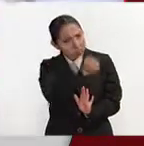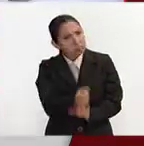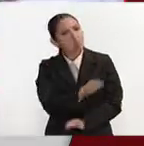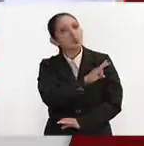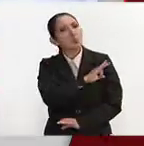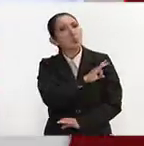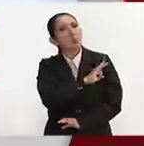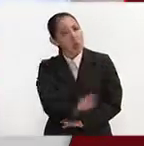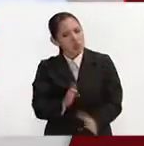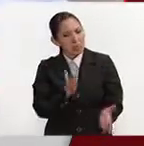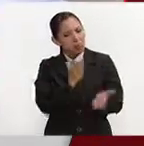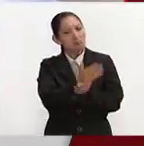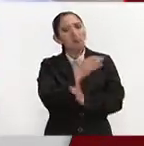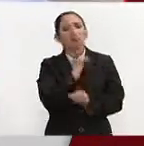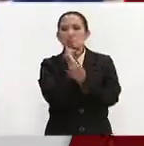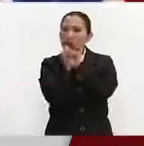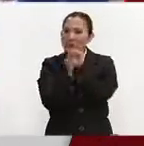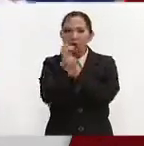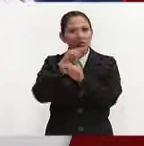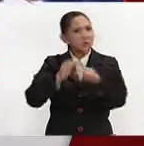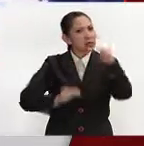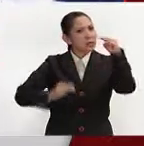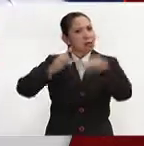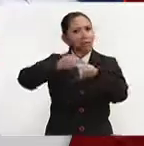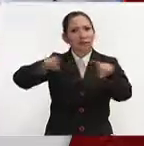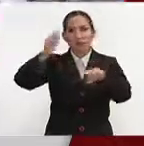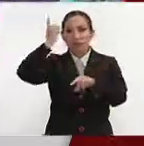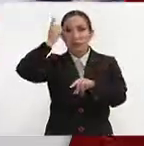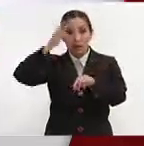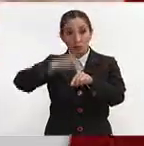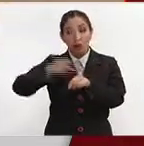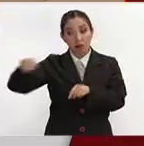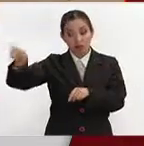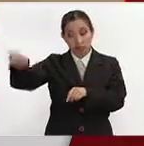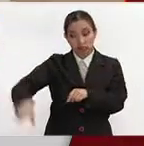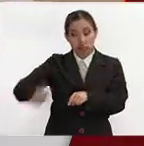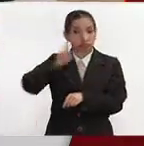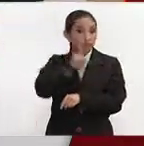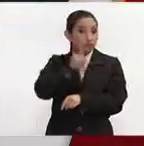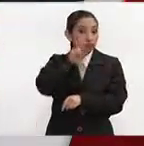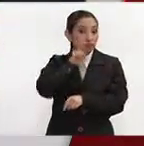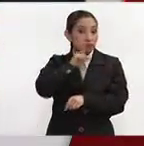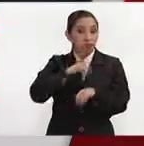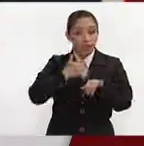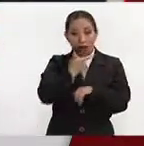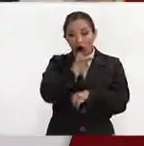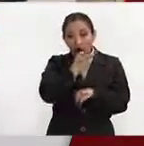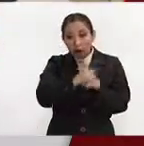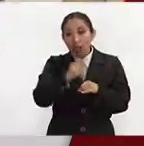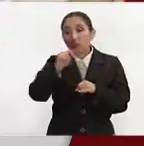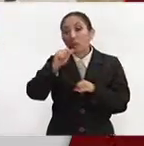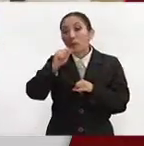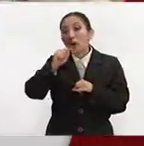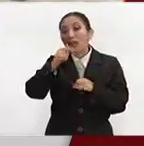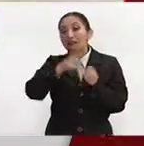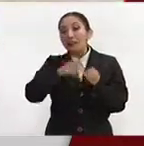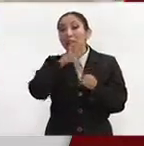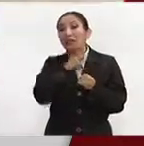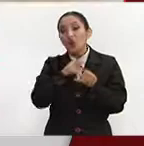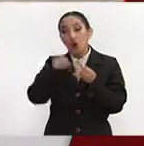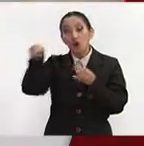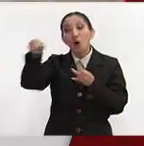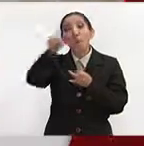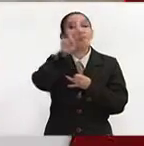y hoy por hoy en muchos niveles directivos, particularmente en geología, en ingeniería topográfica, en ingeniería petrolera,